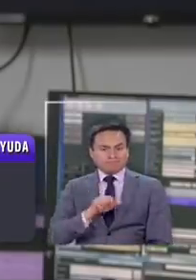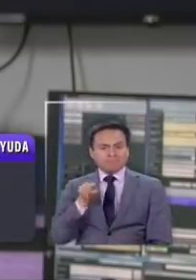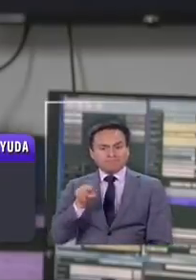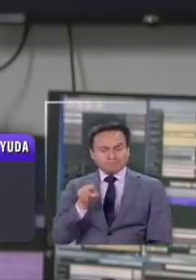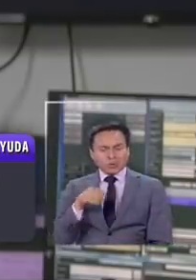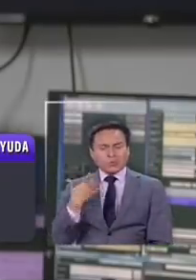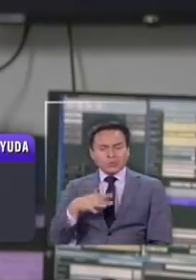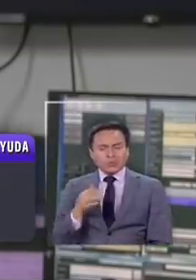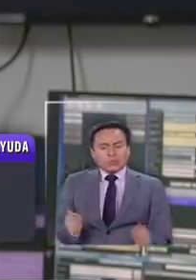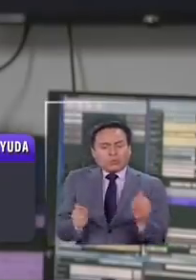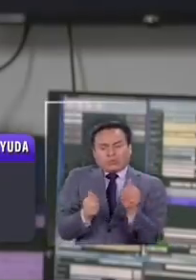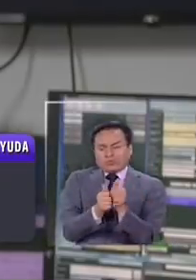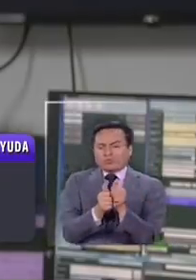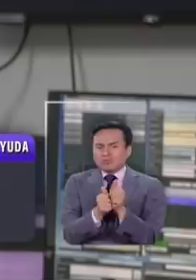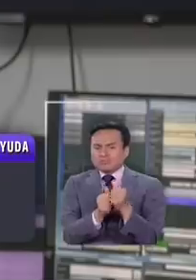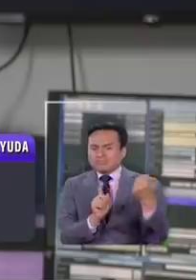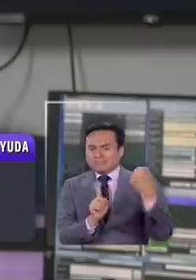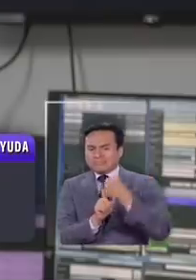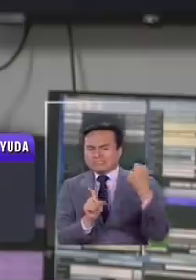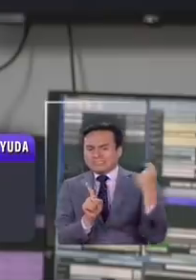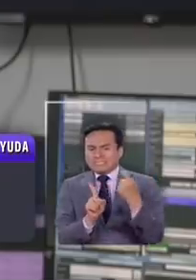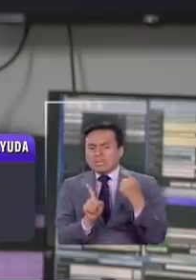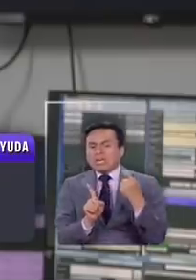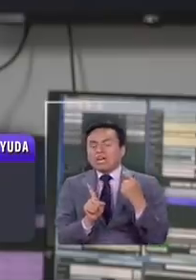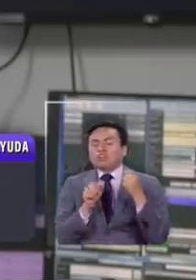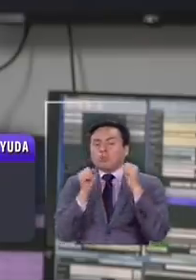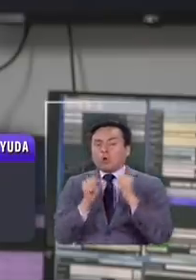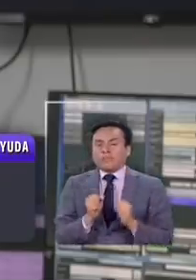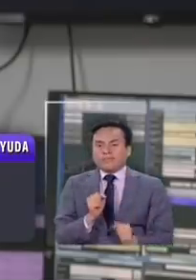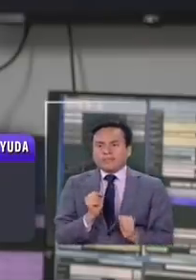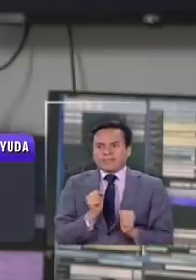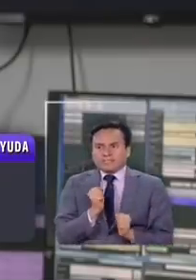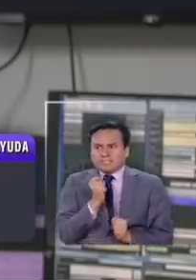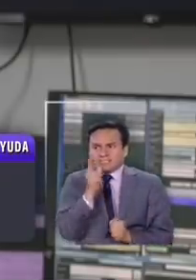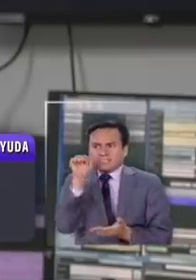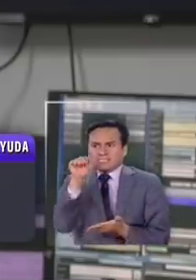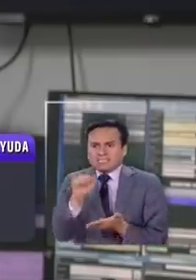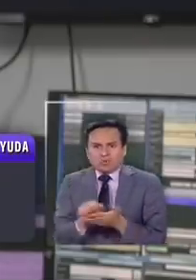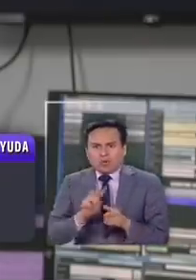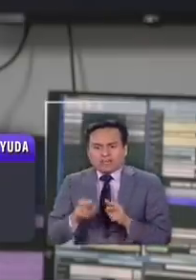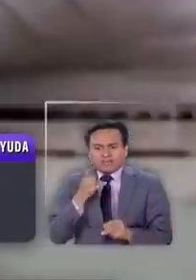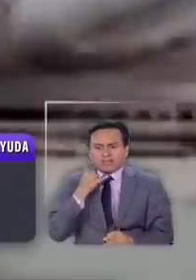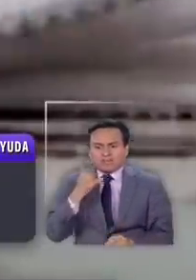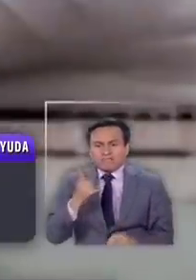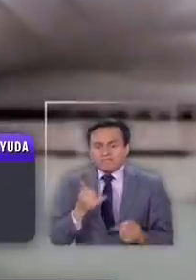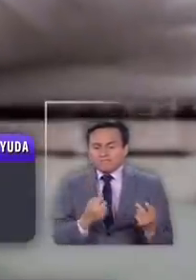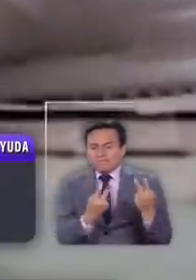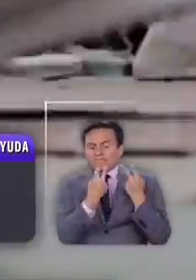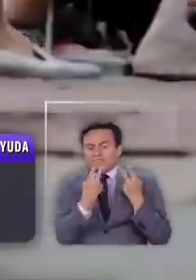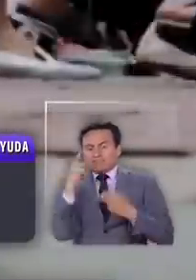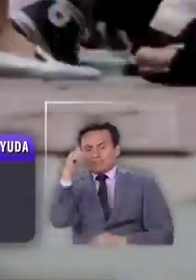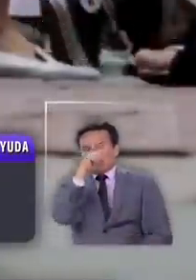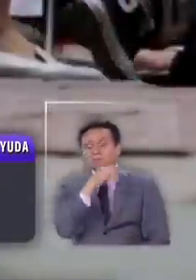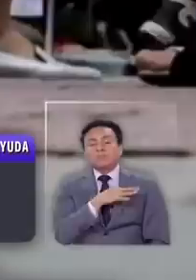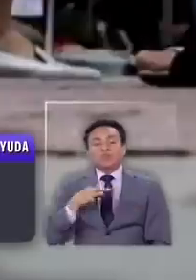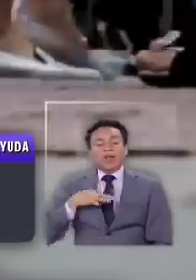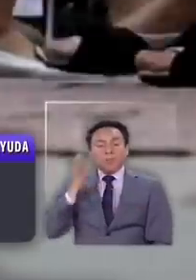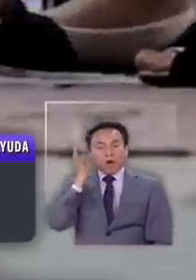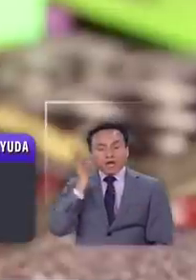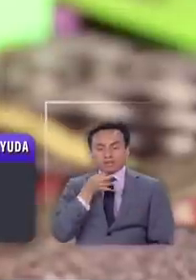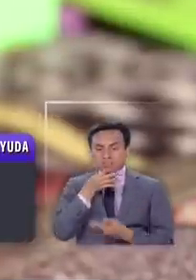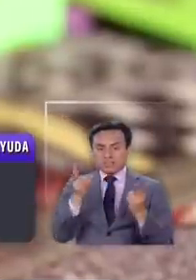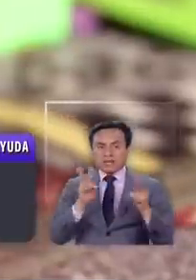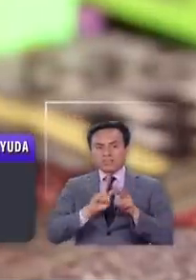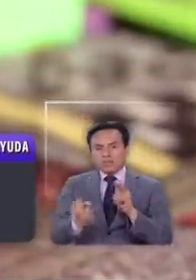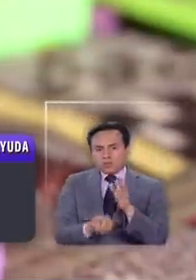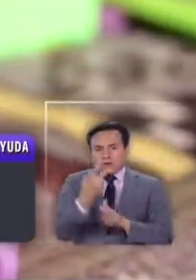acompañada de su victimario y eso puede reducir las posibilidades de efectuar un llamado. Por eso desde el Ministerio de la Mujer aseguran que